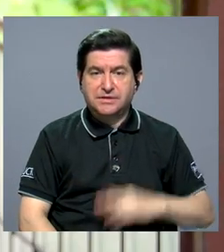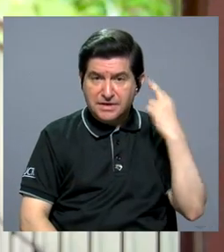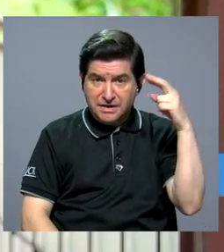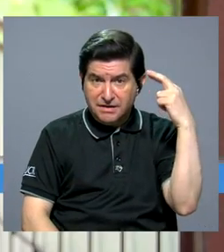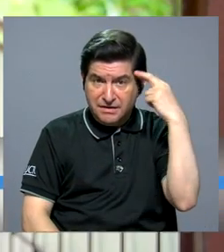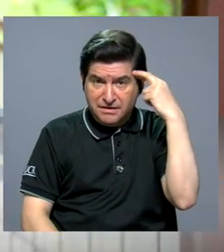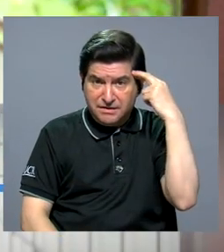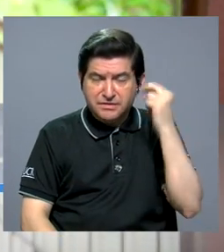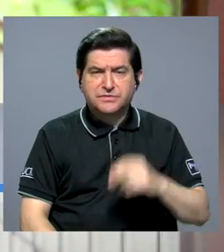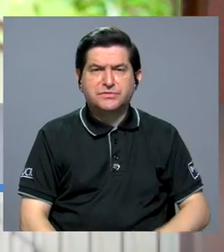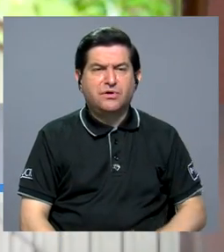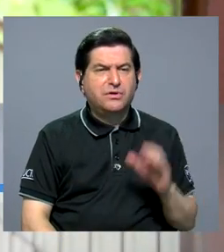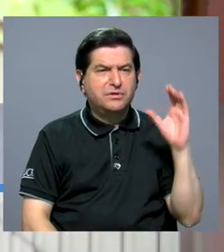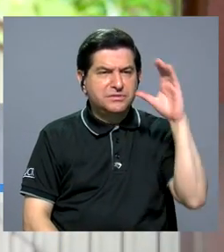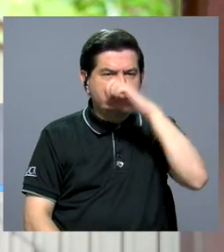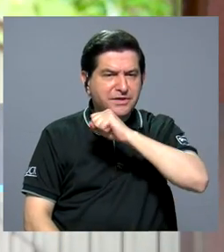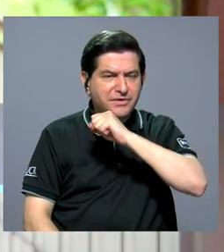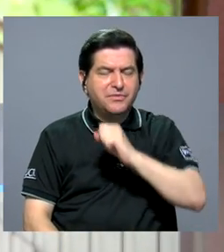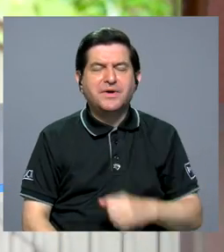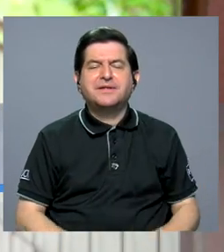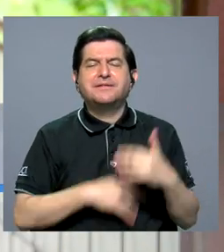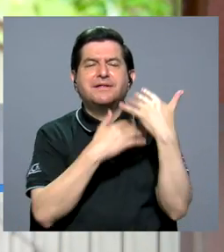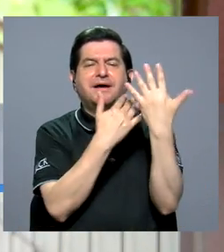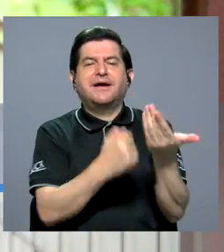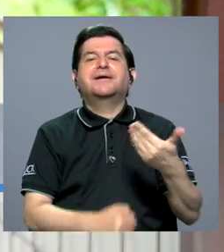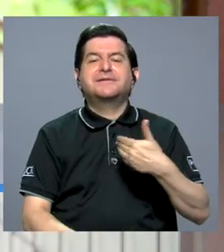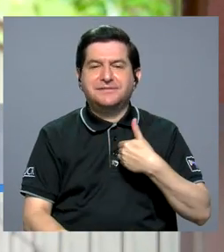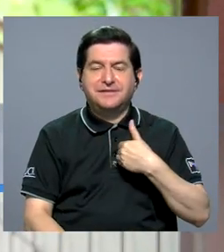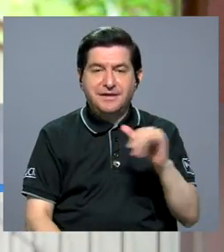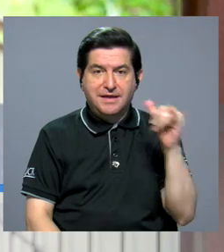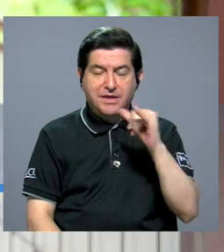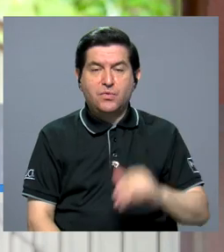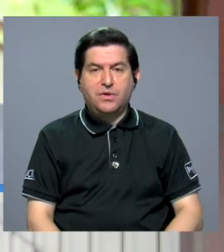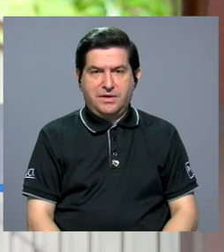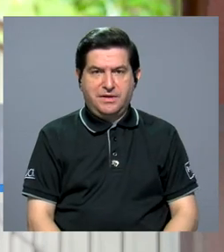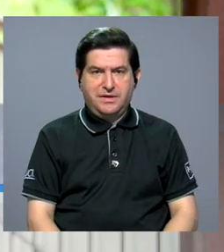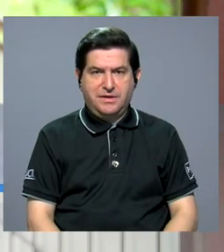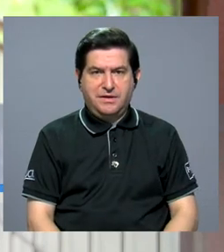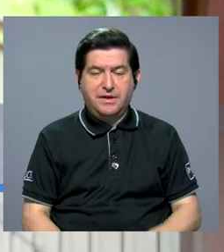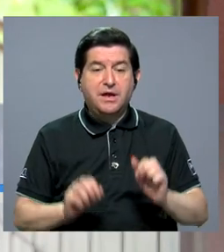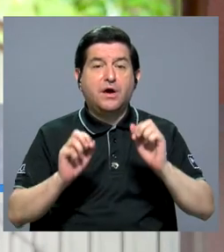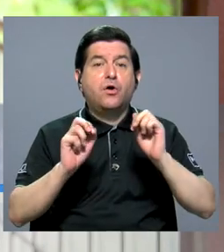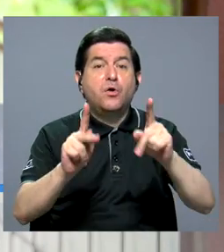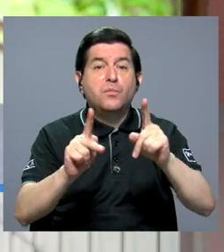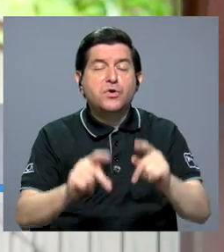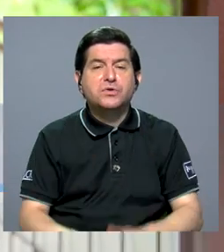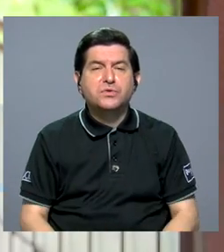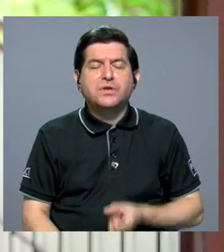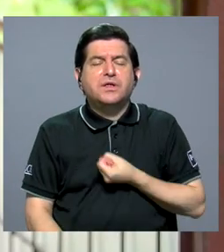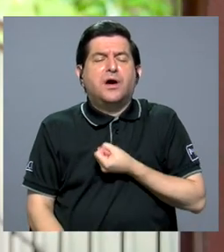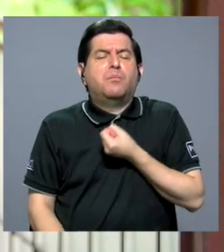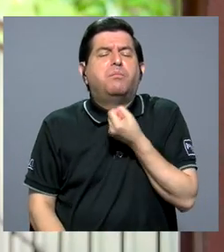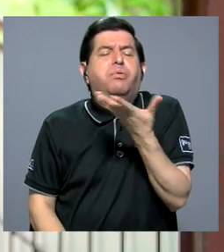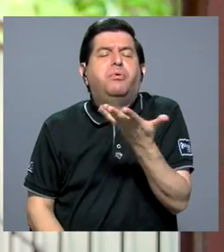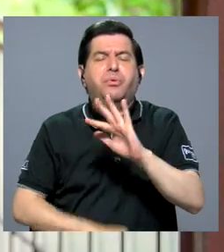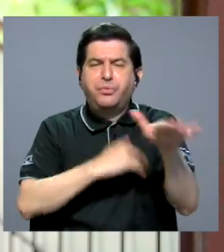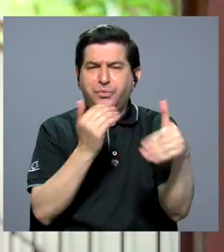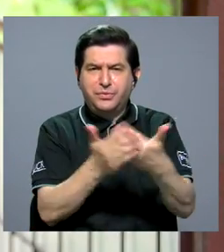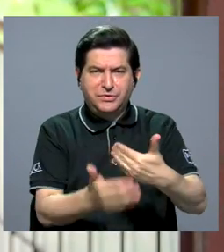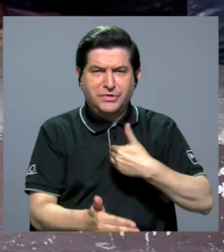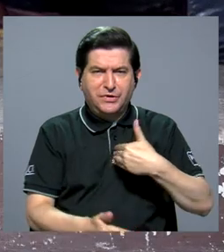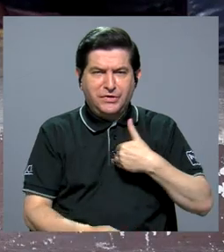vieron como en ellos una esperanza, ¿verdad? Y también el poder desahogar todo aquello que tenían, ¿verdad?